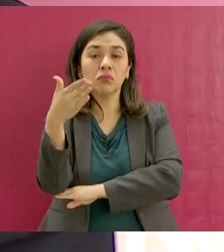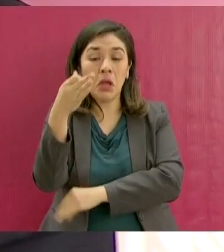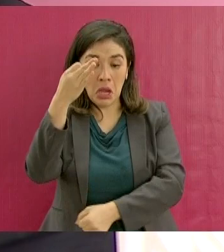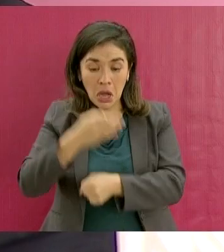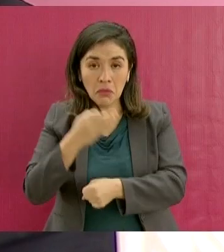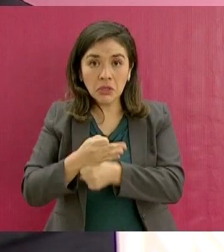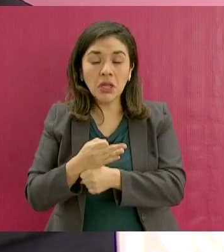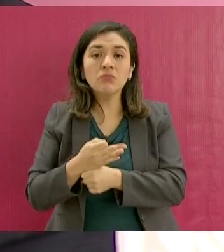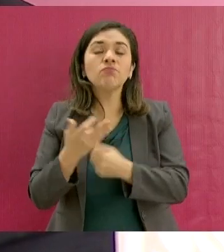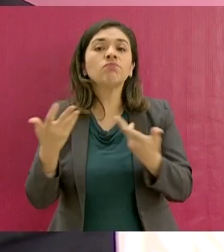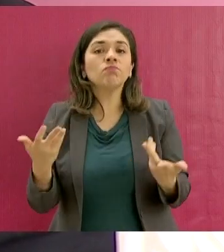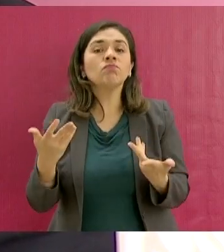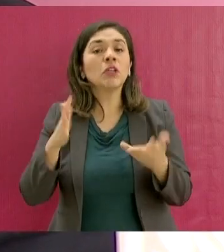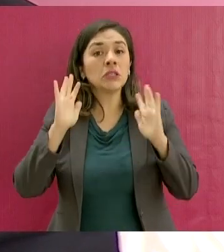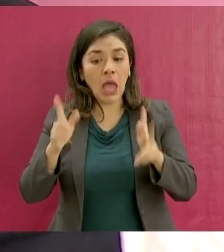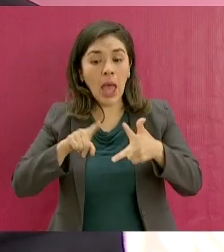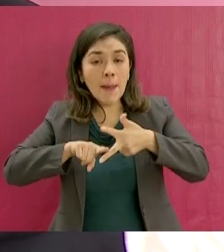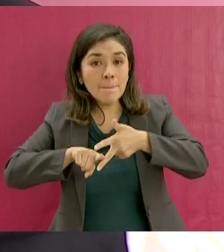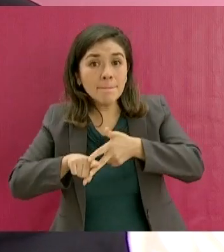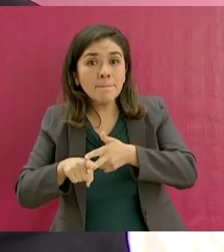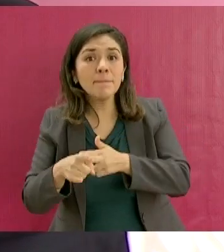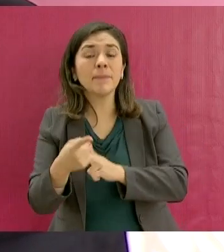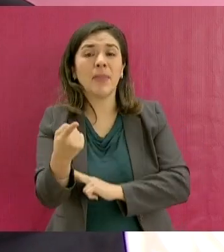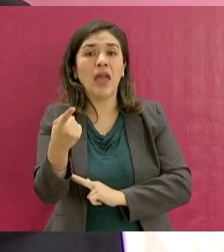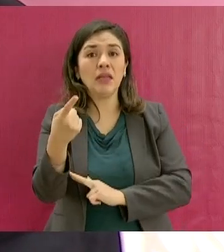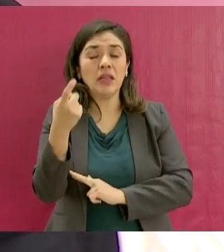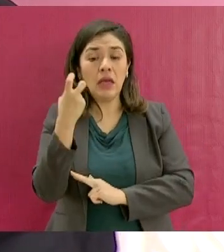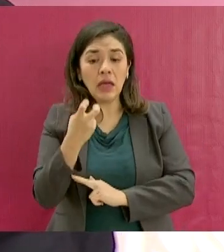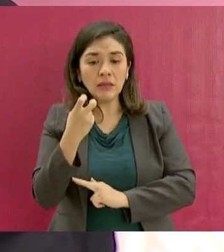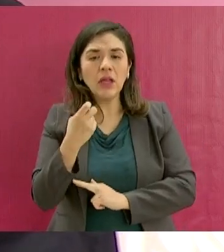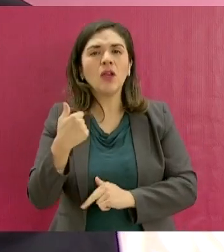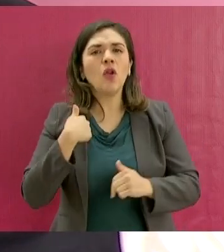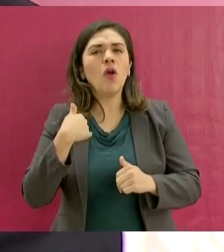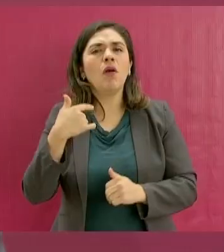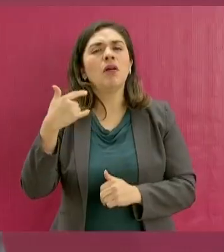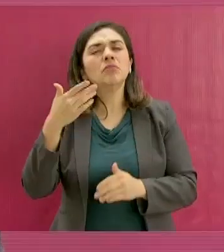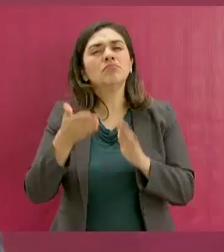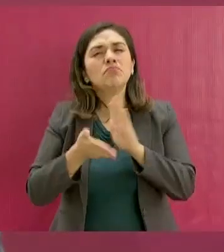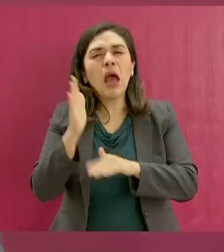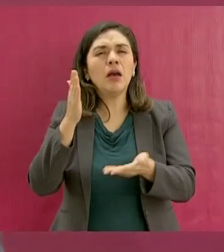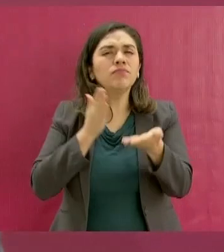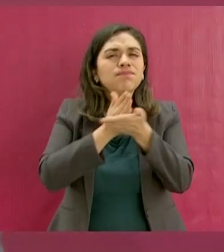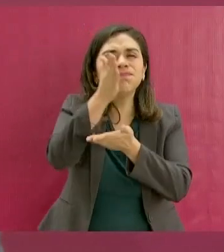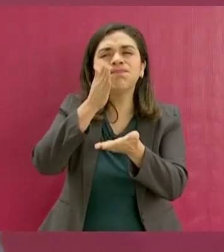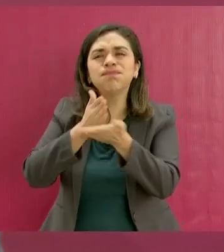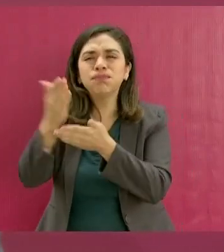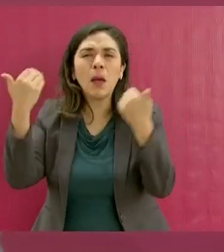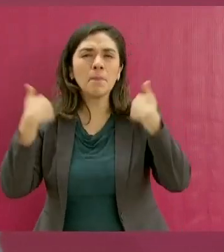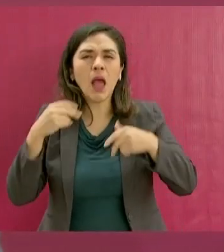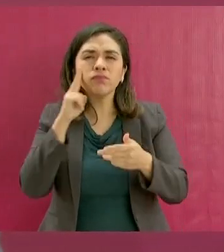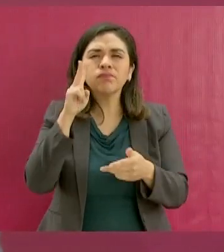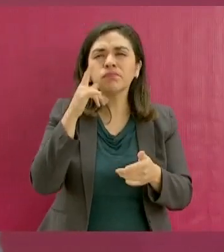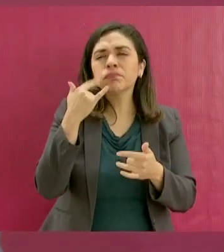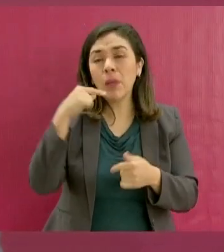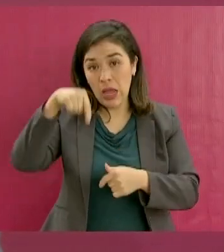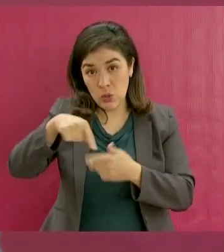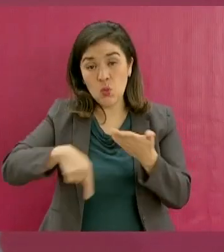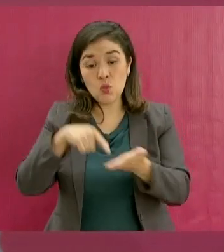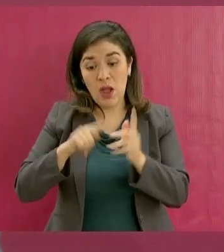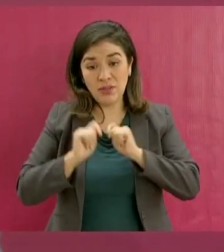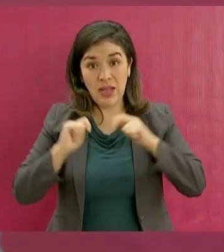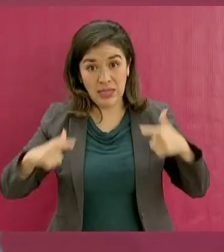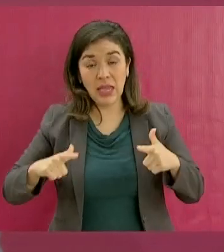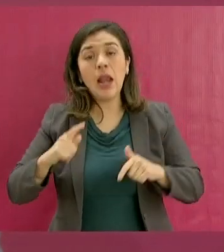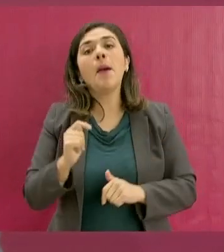iniciando un recorrido aquí en Tlaxcala